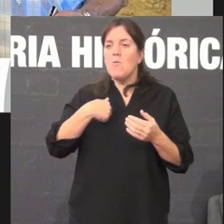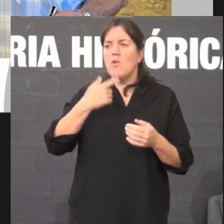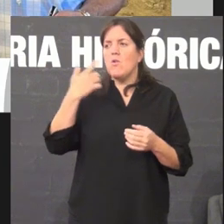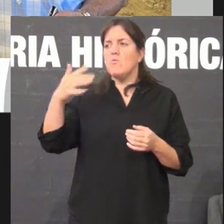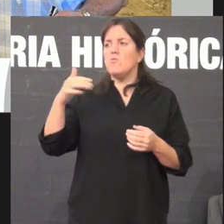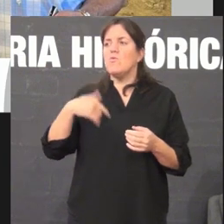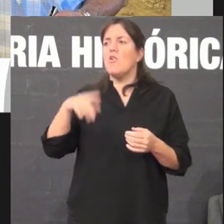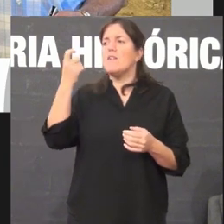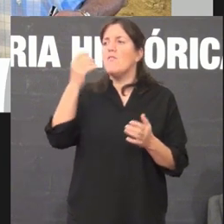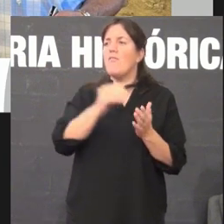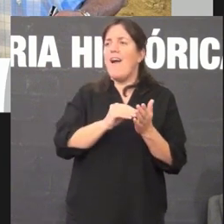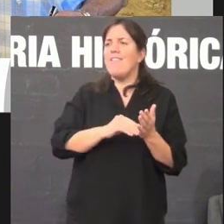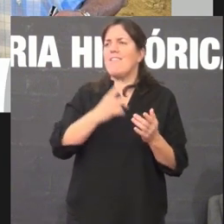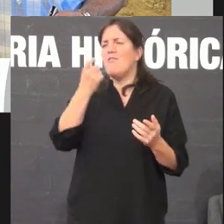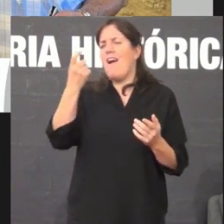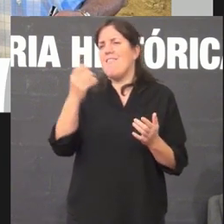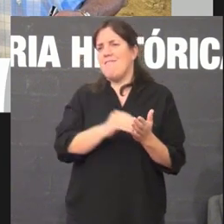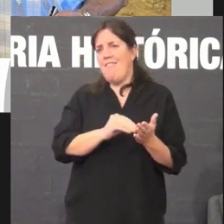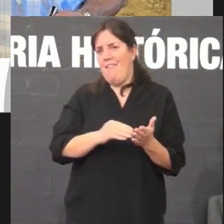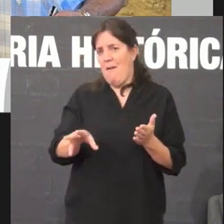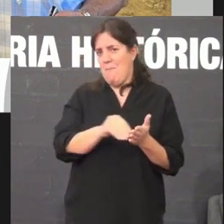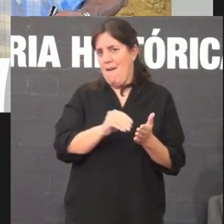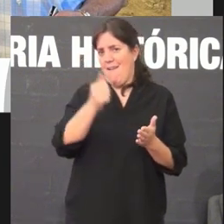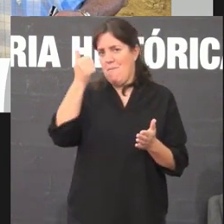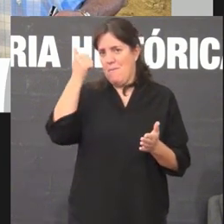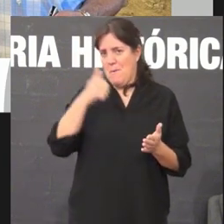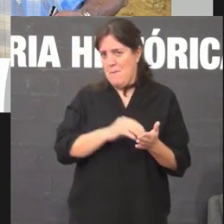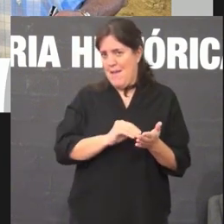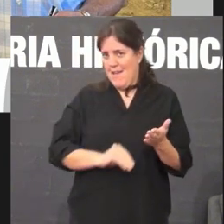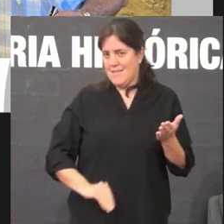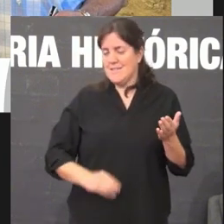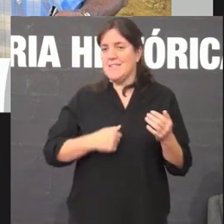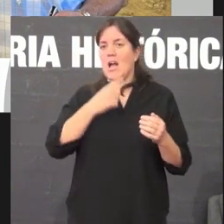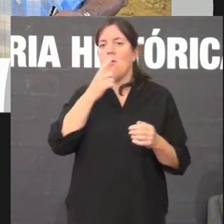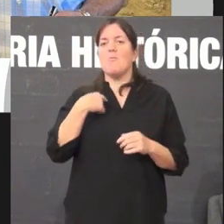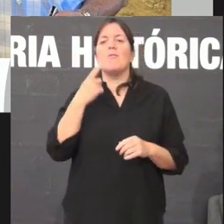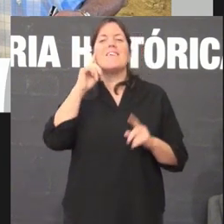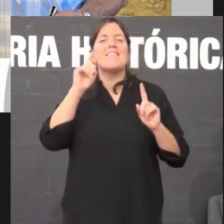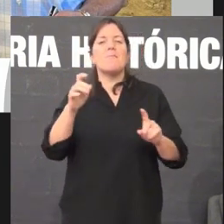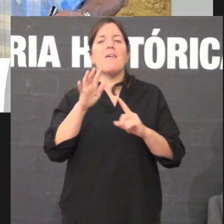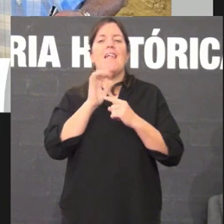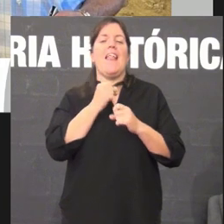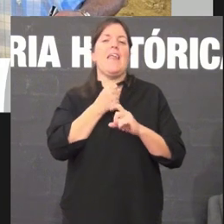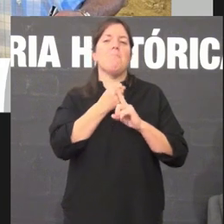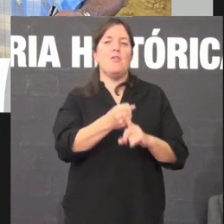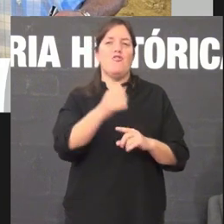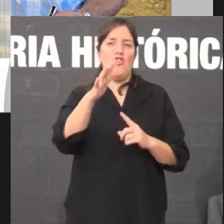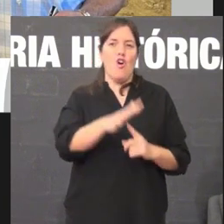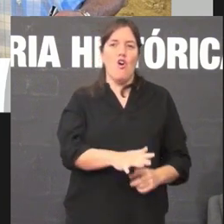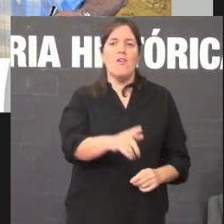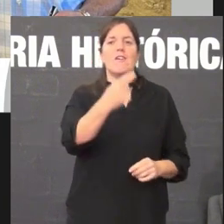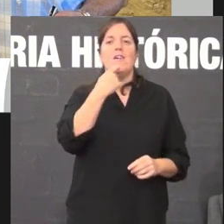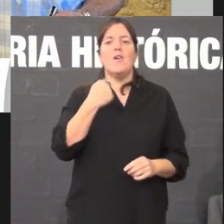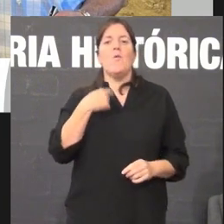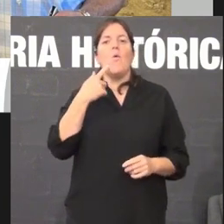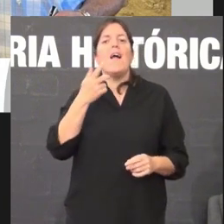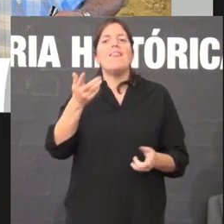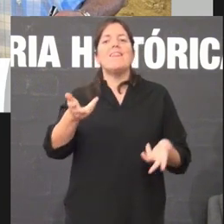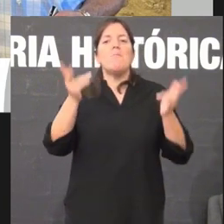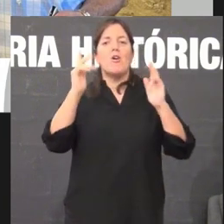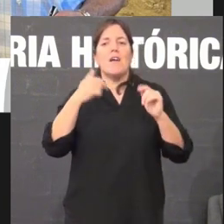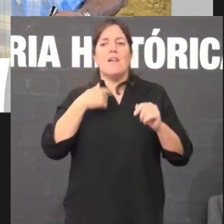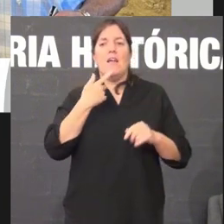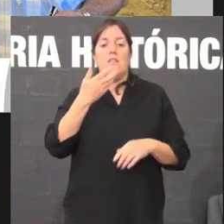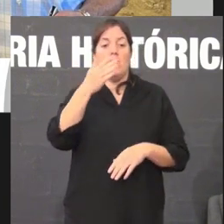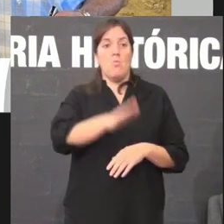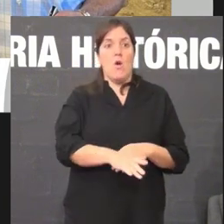mo que xa falta ainda non é verdade porque por exemplo na cuestión de represión democrática despois de morto ditador o esquema